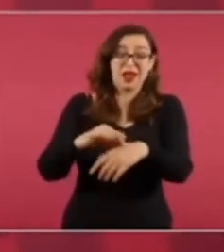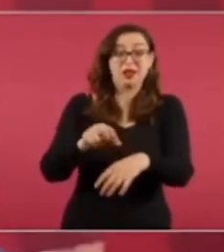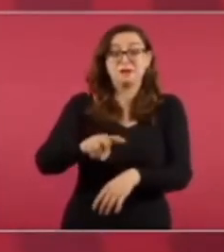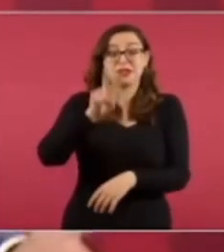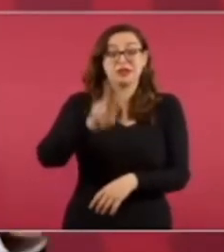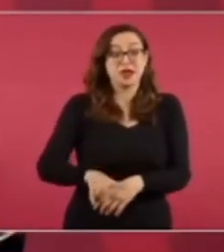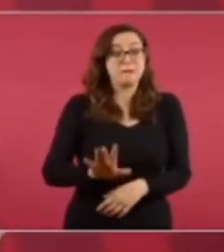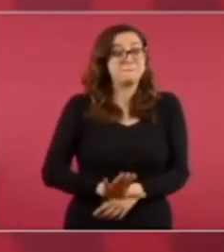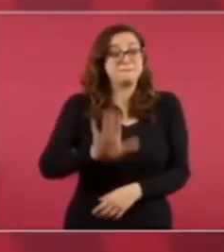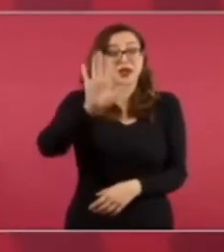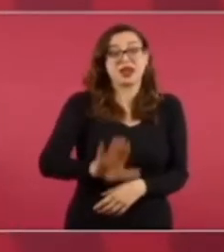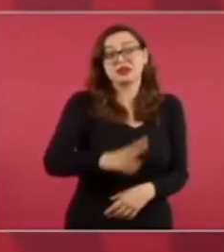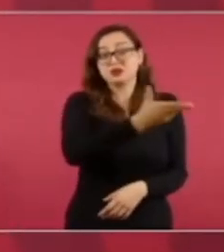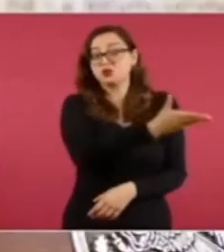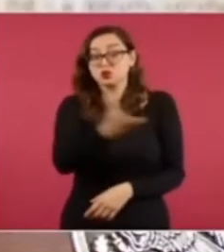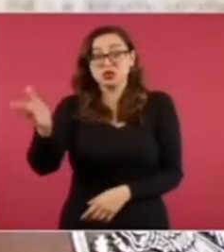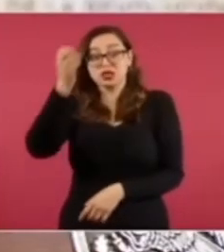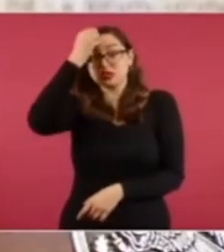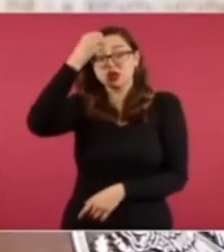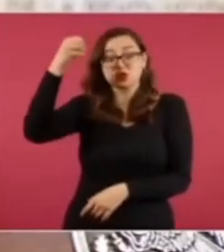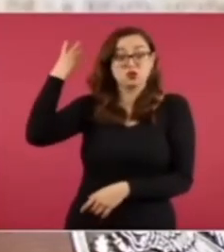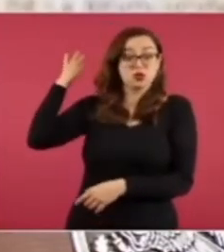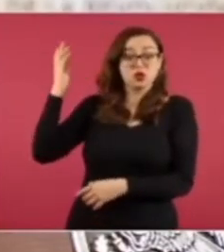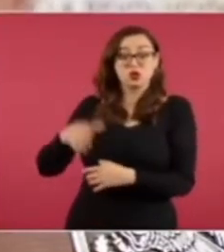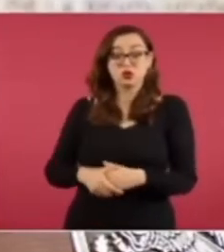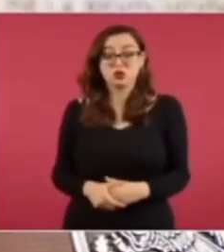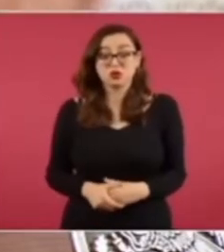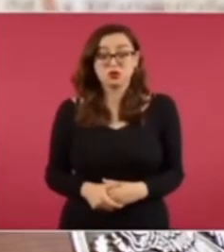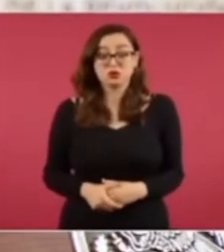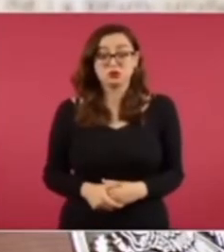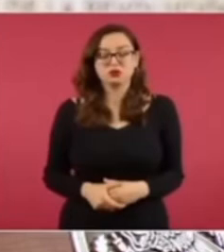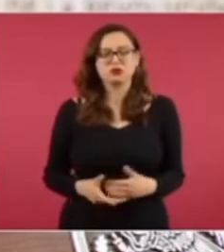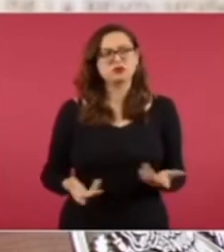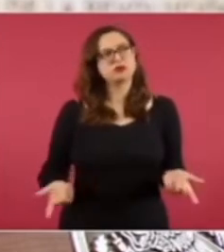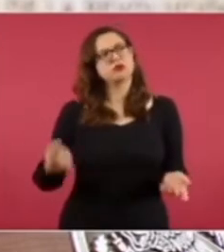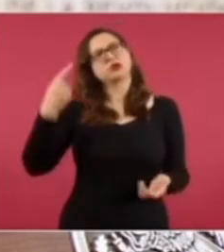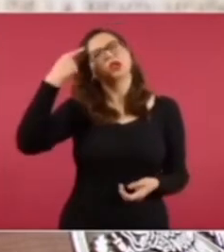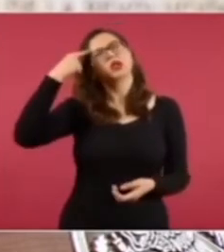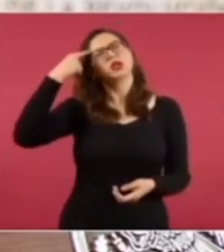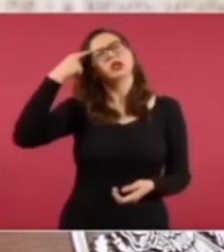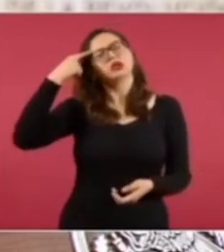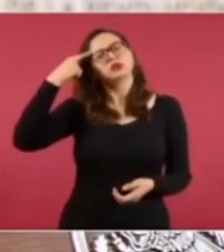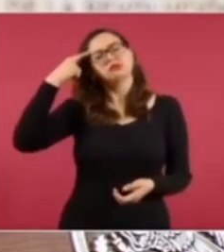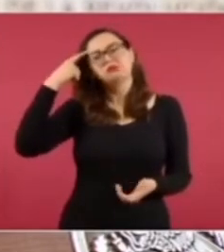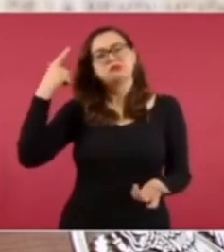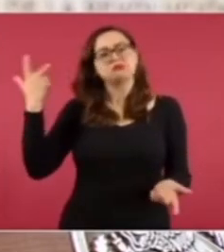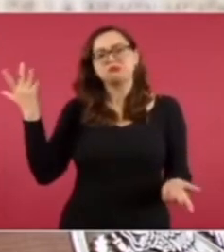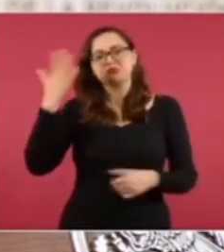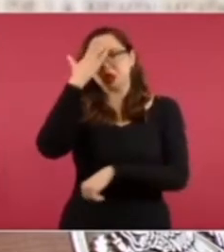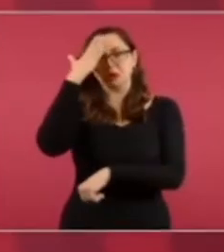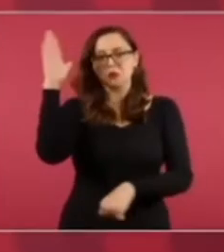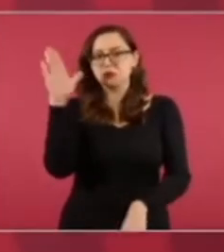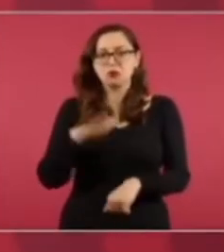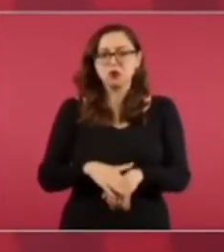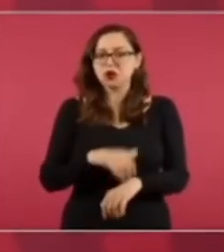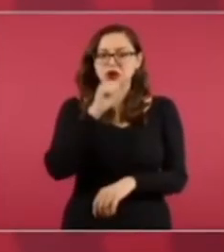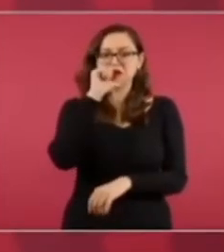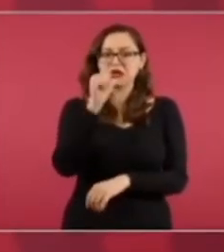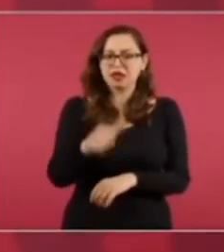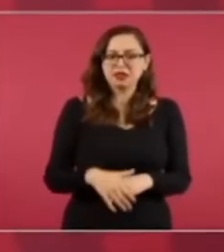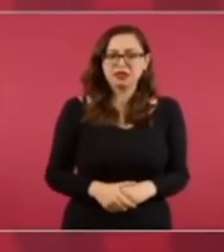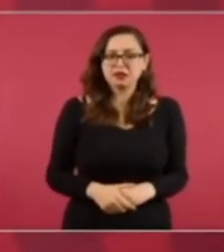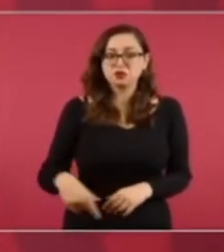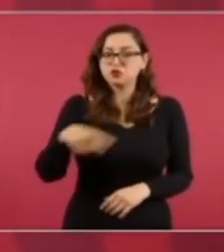como amnesia, se hacen como que vivían